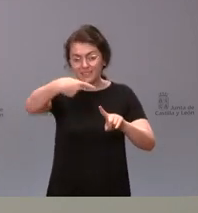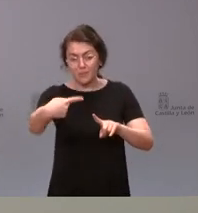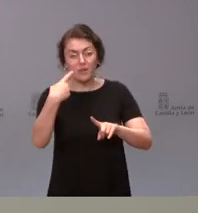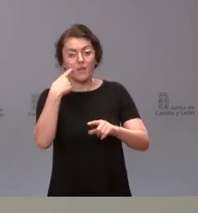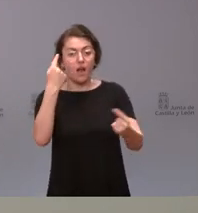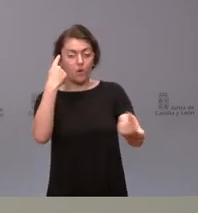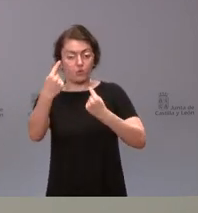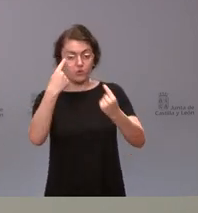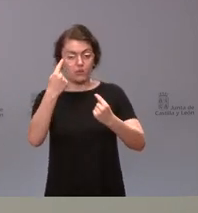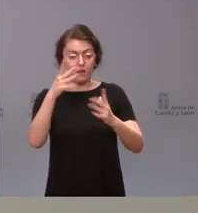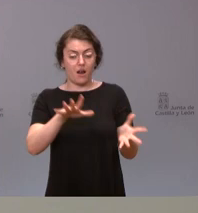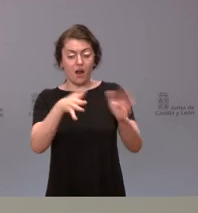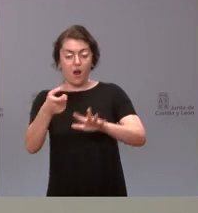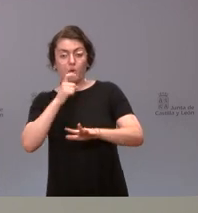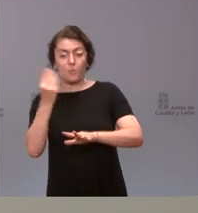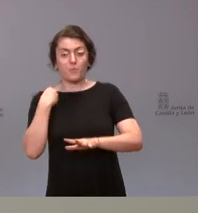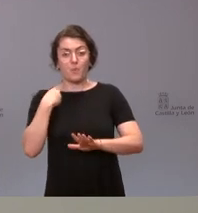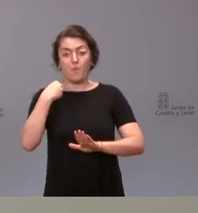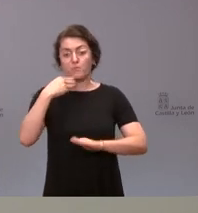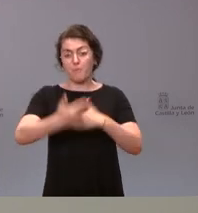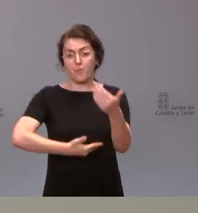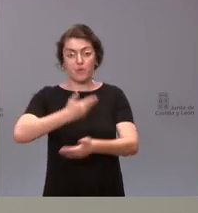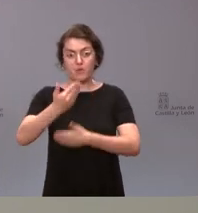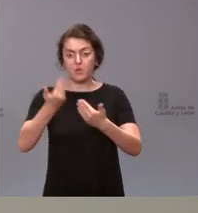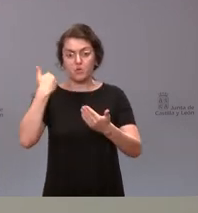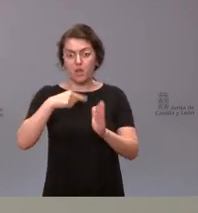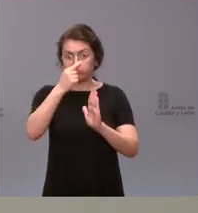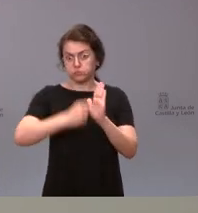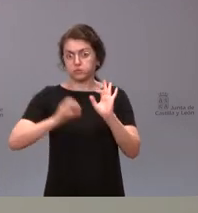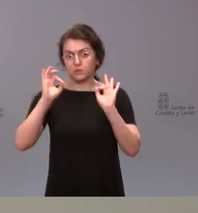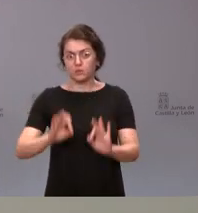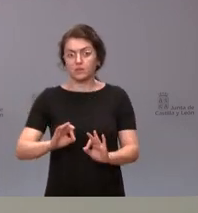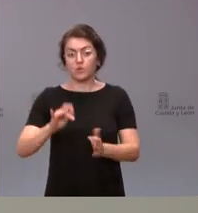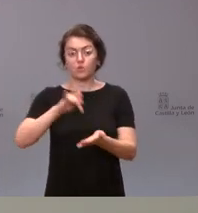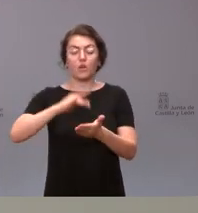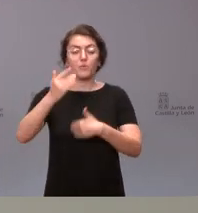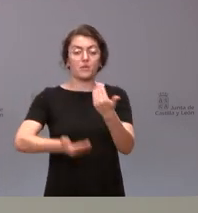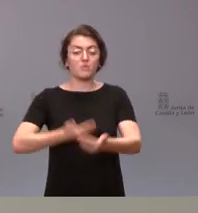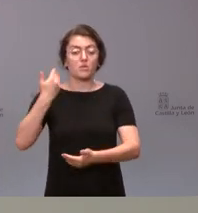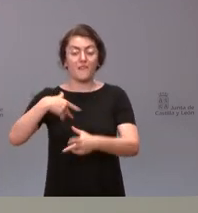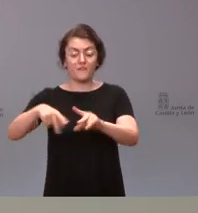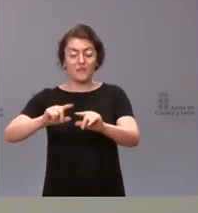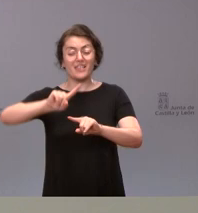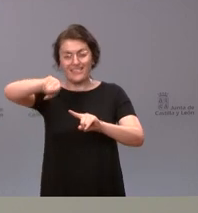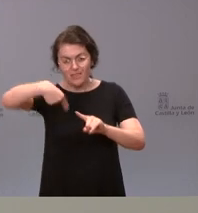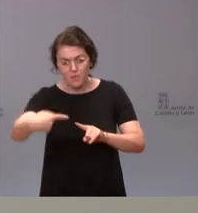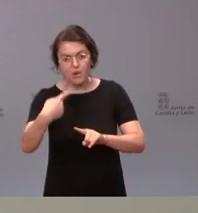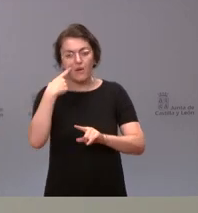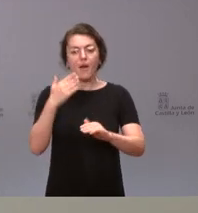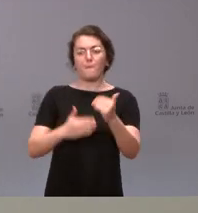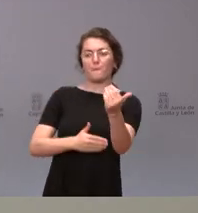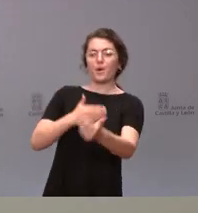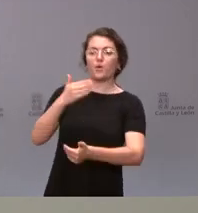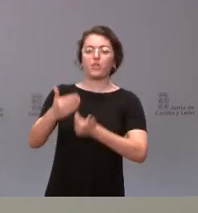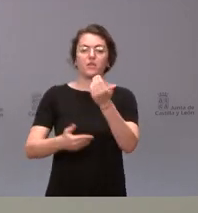aplicar a través de los procedimientos establecidos y cuando acabe el procedimiento pues daremos cuenta con detalle de todo el procedimiento y